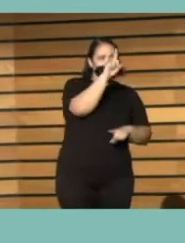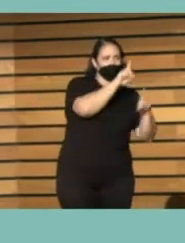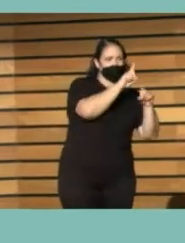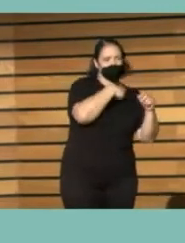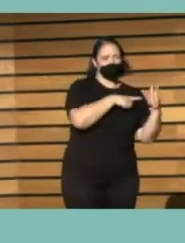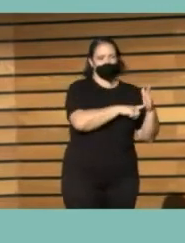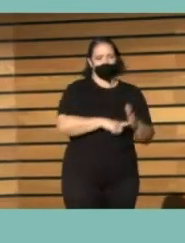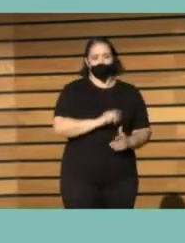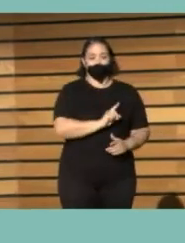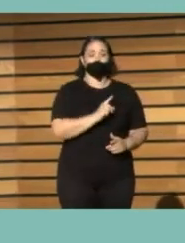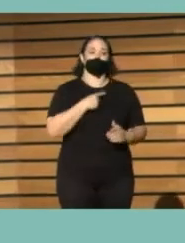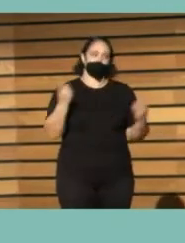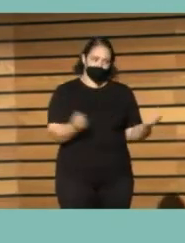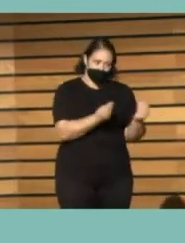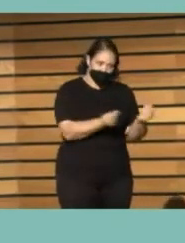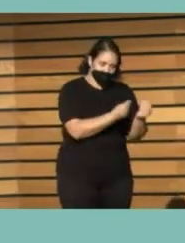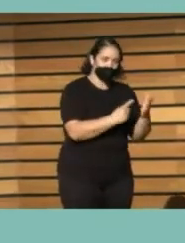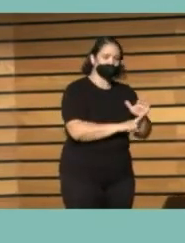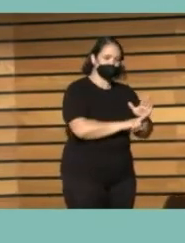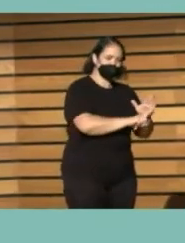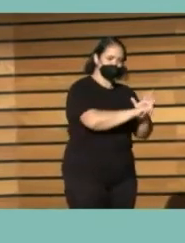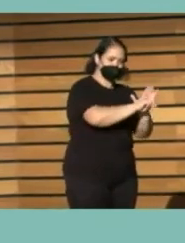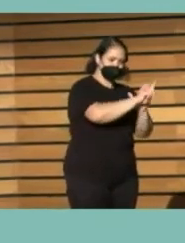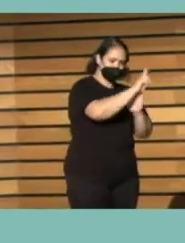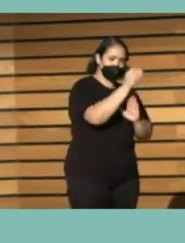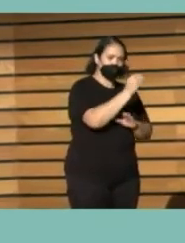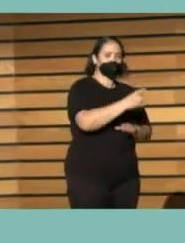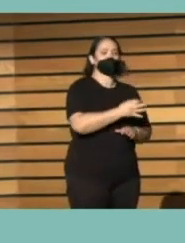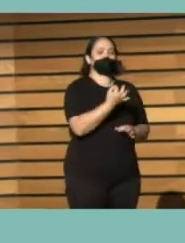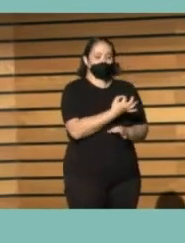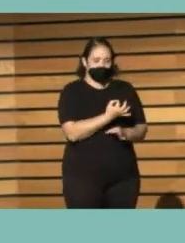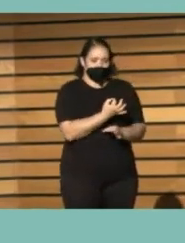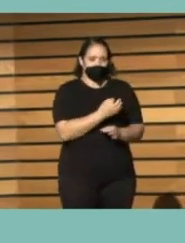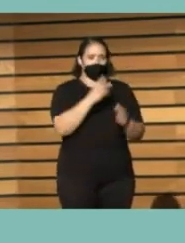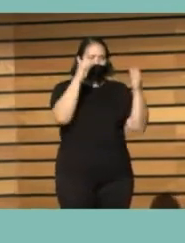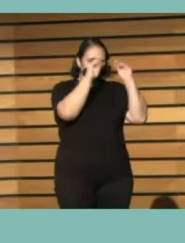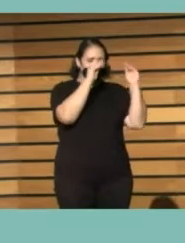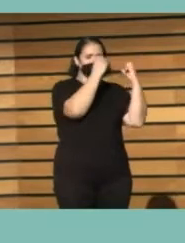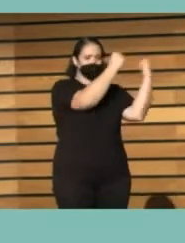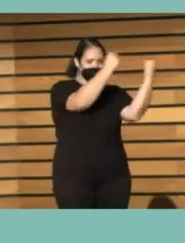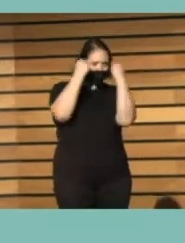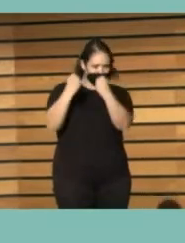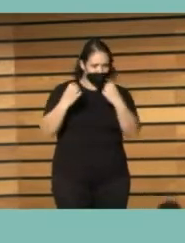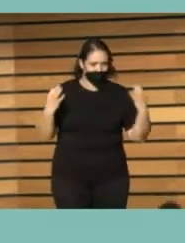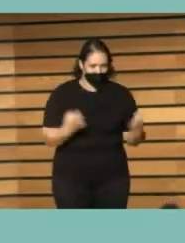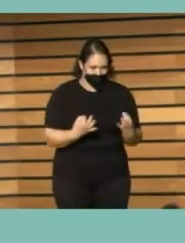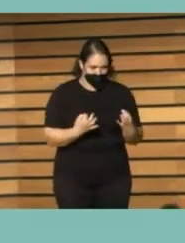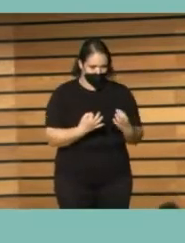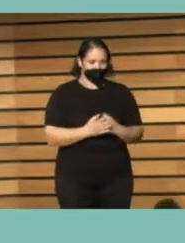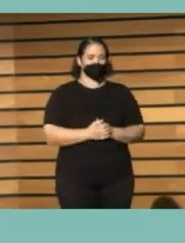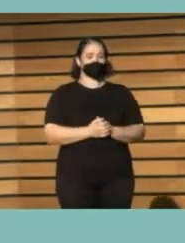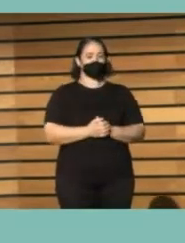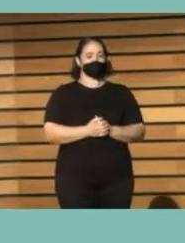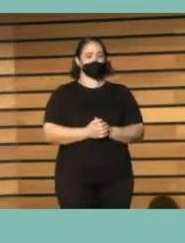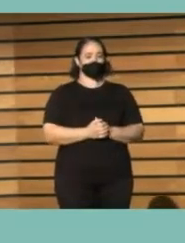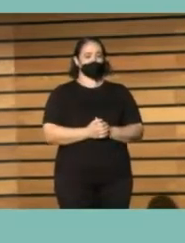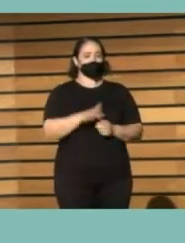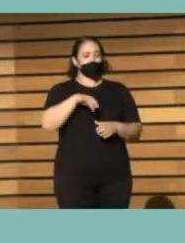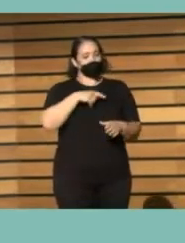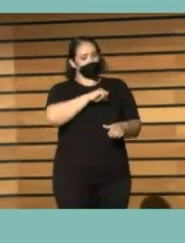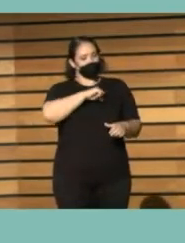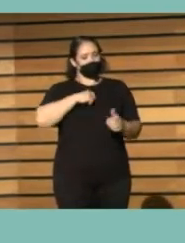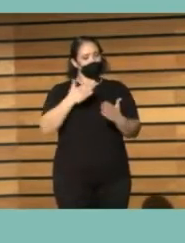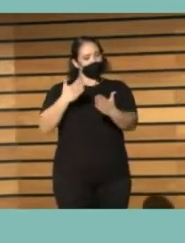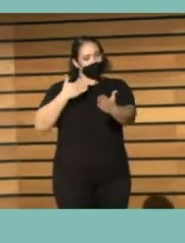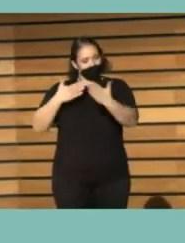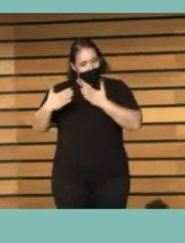lo dejamos ahí, no es de ver en qué puede mejorar y en qué puede fortalecerse institucionalmente a la hora de establecer